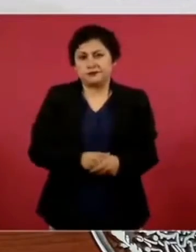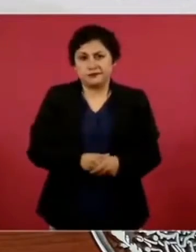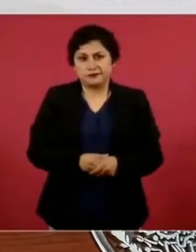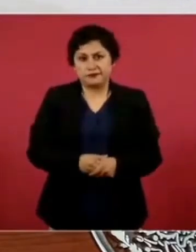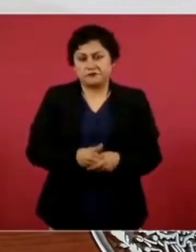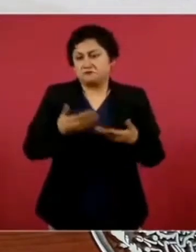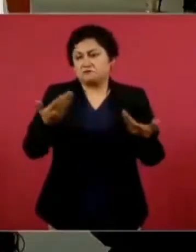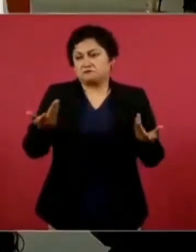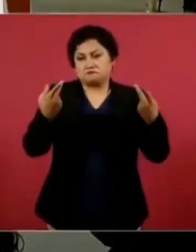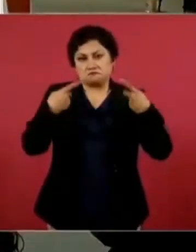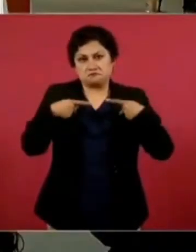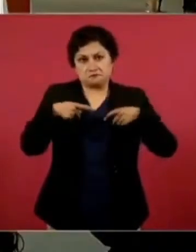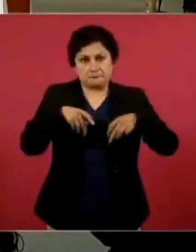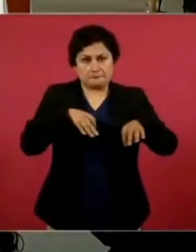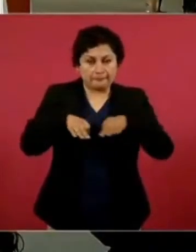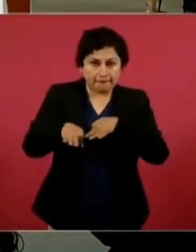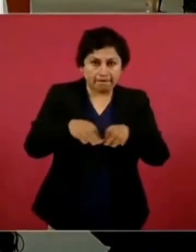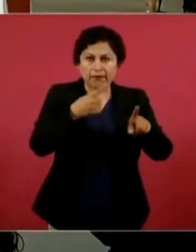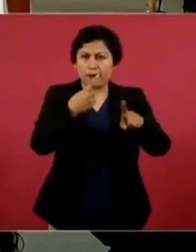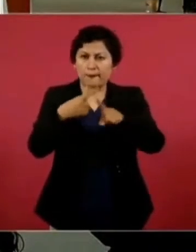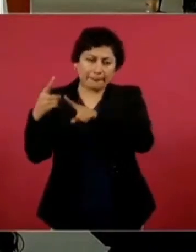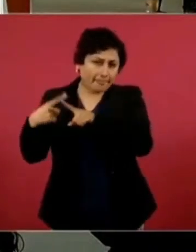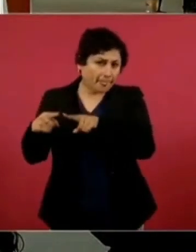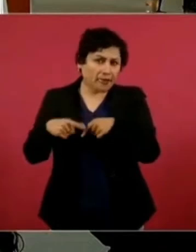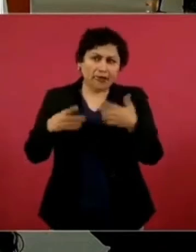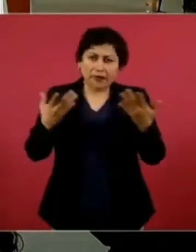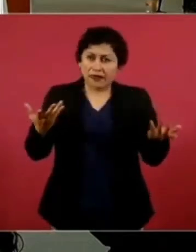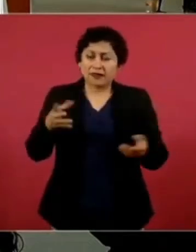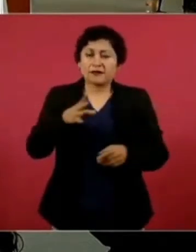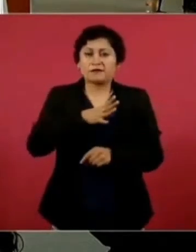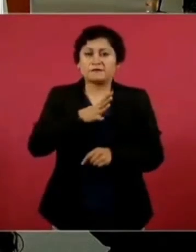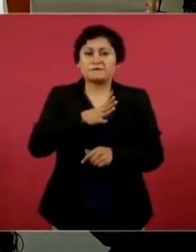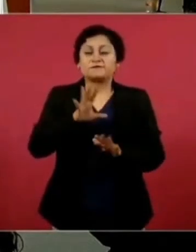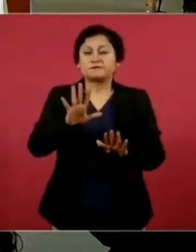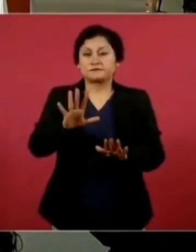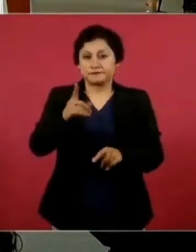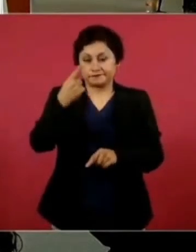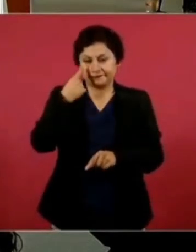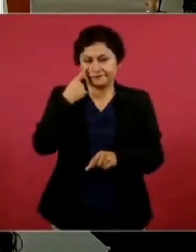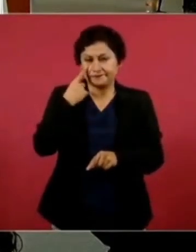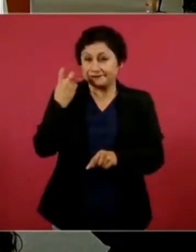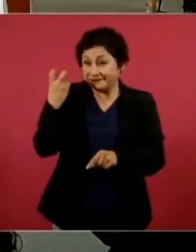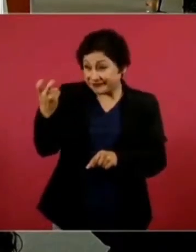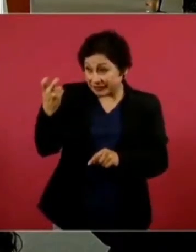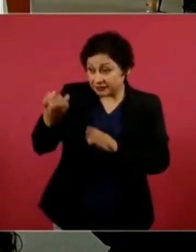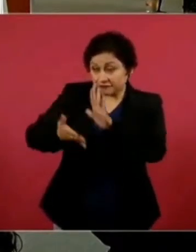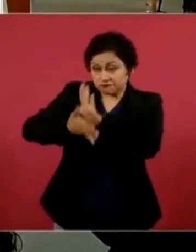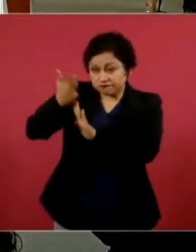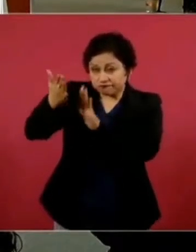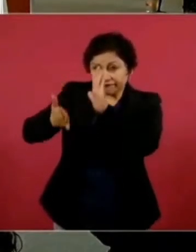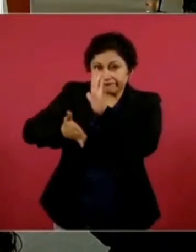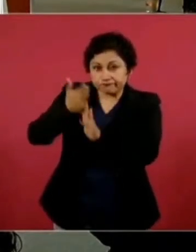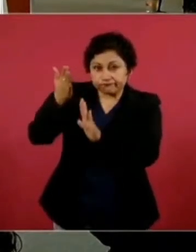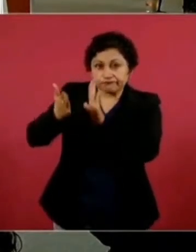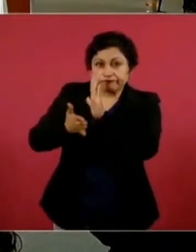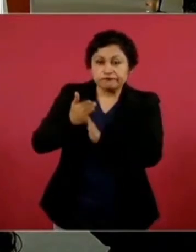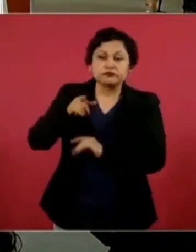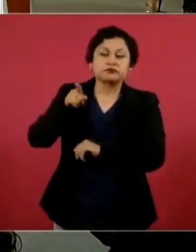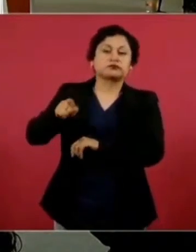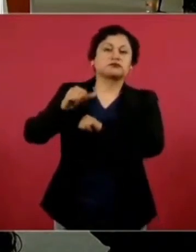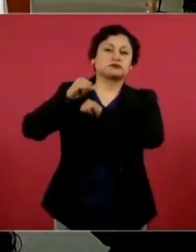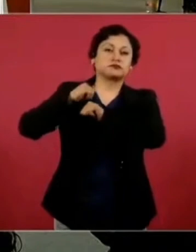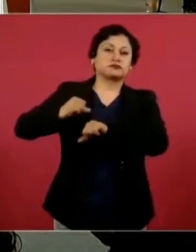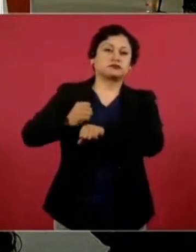Los trabajadores. Sí, lo hicimos en un año, bueno, lo hizo la Secretaría